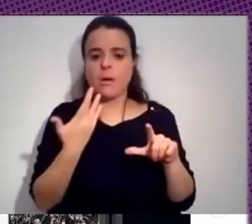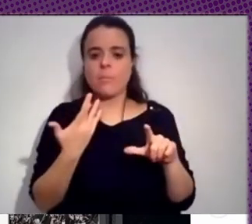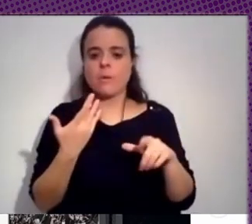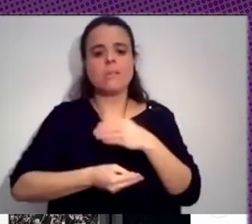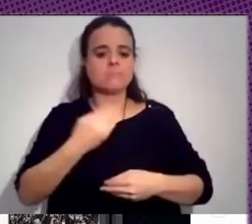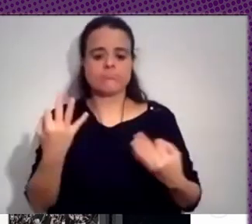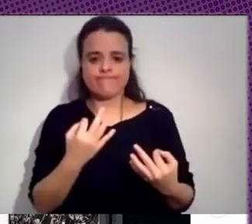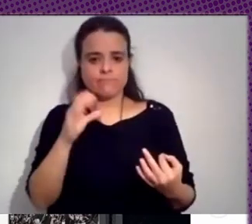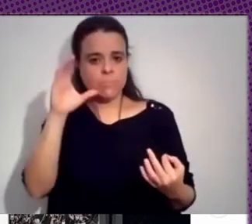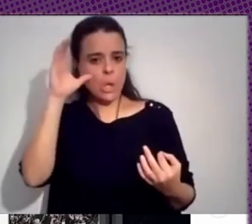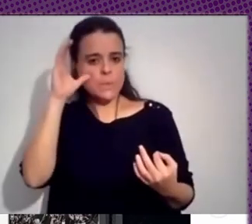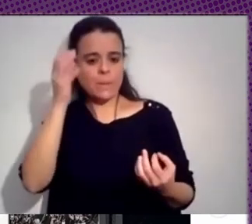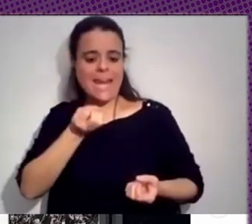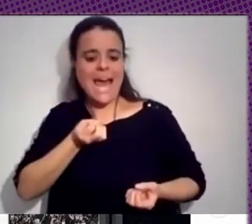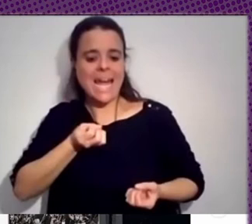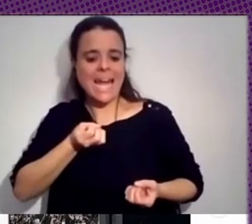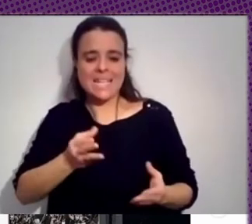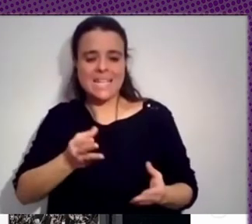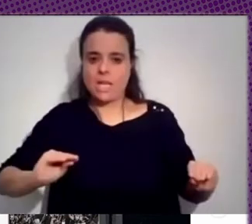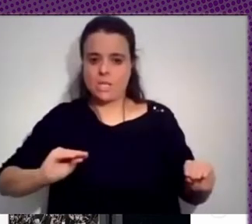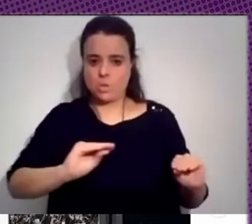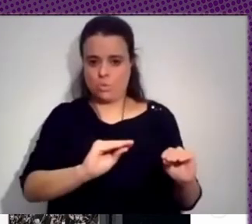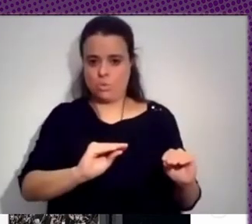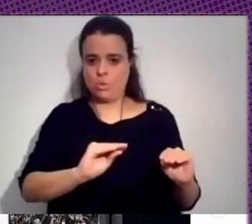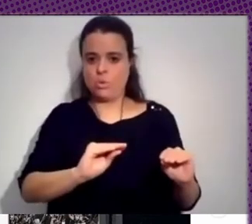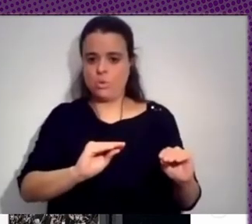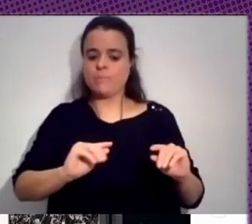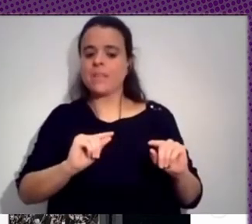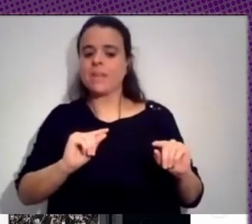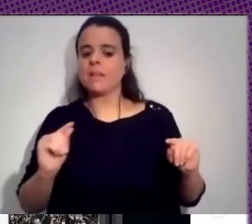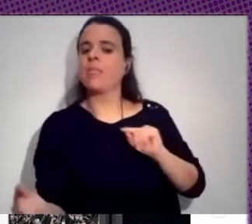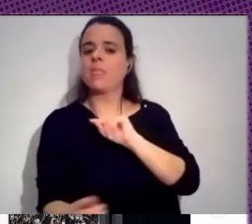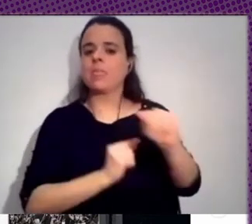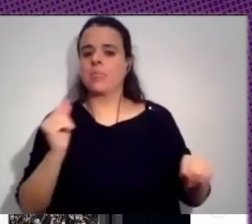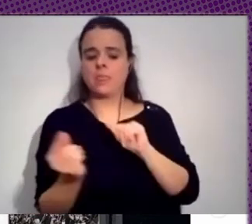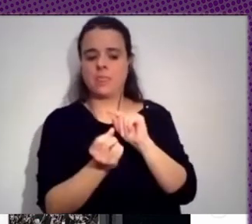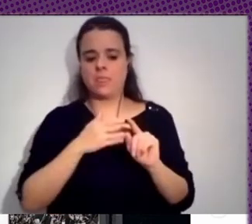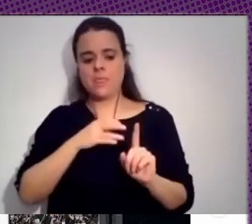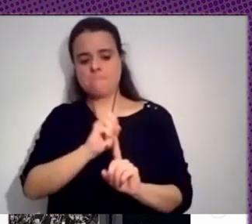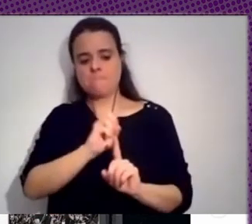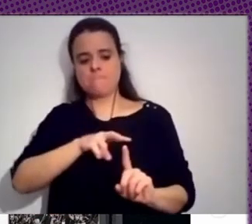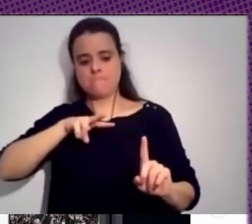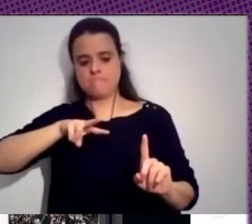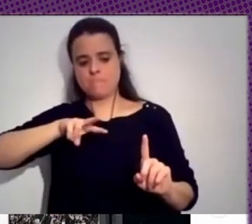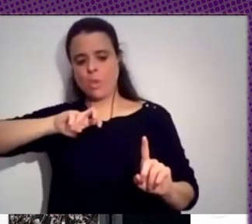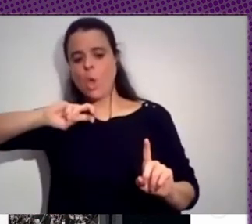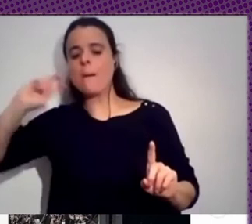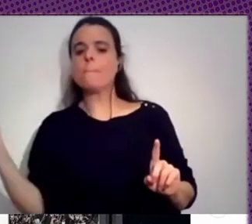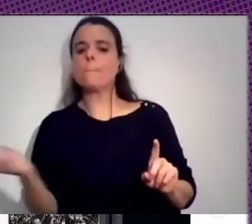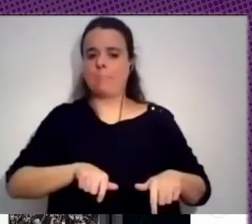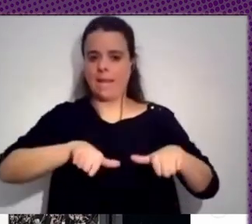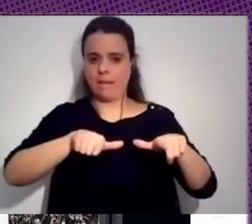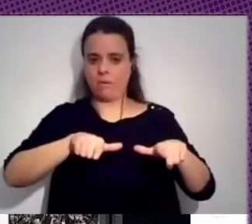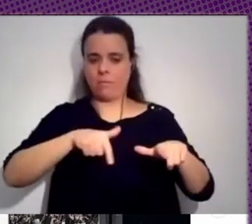y las tendencias que entran en disputa en donde, desde una mirada multiplataforma, es decir, no consideramos